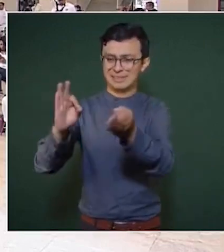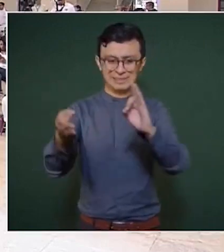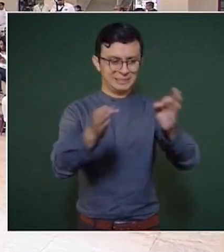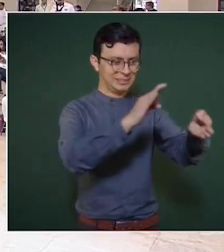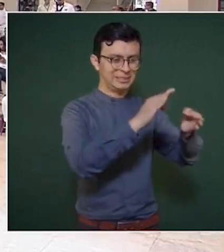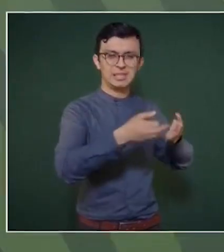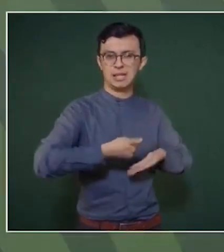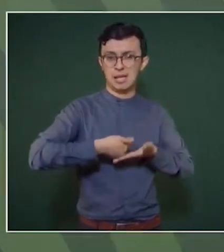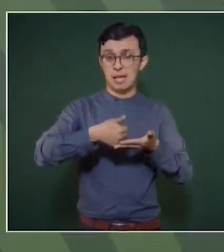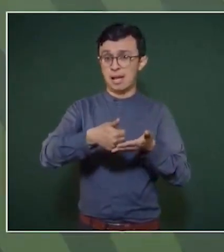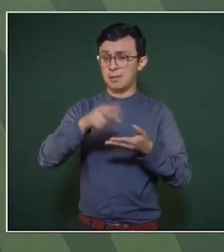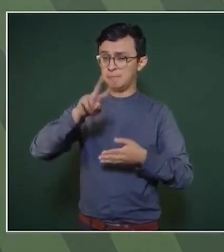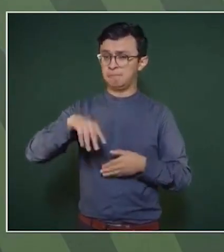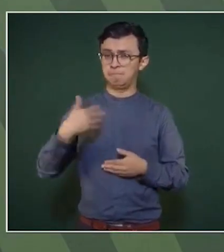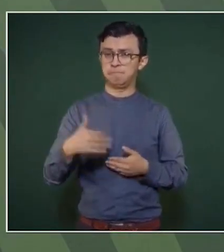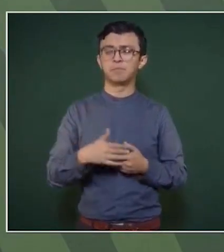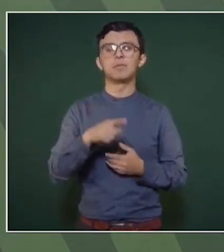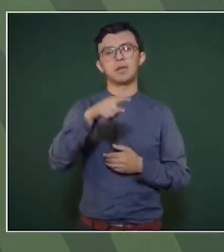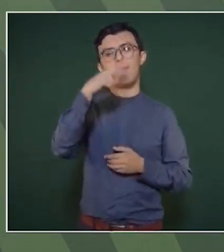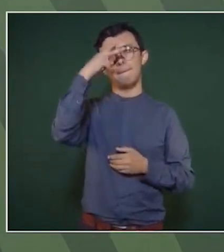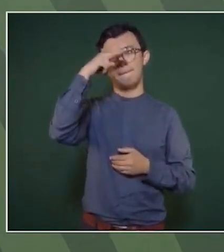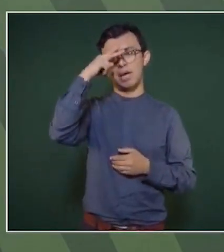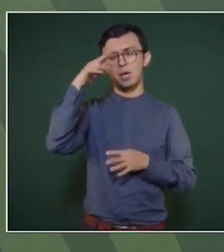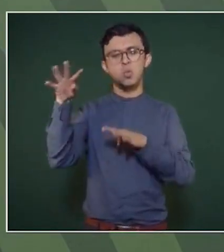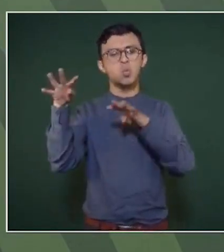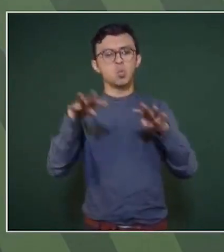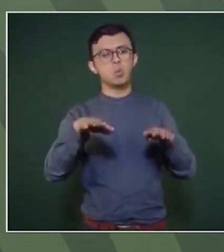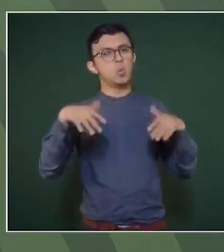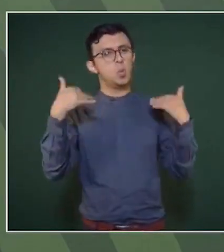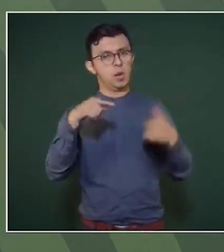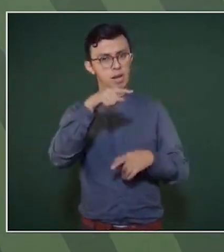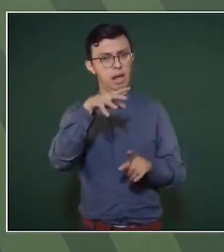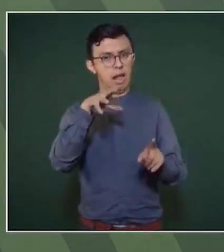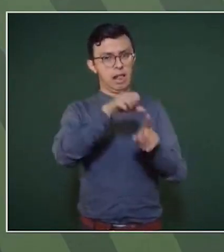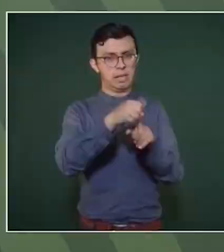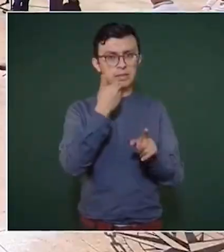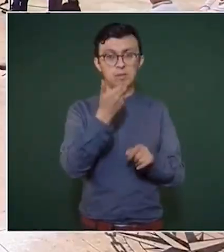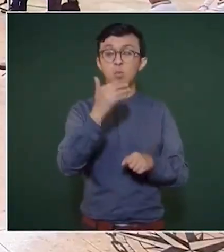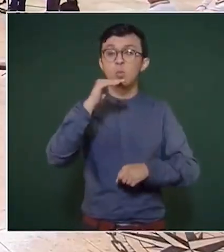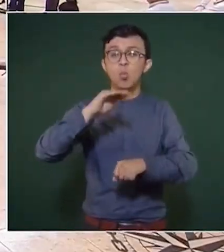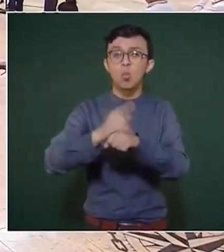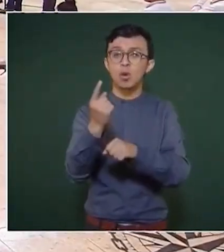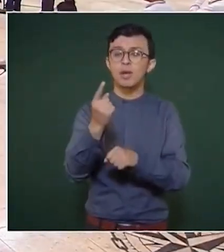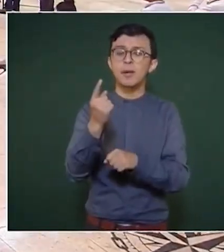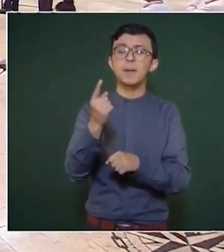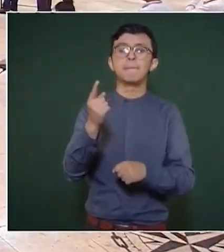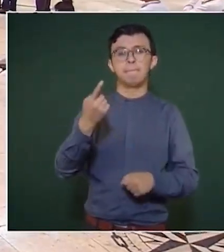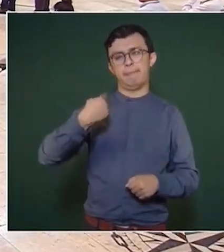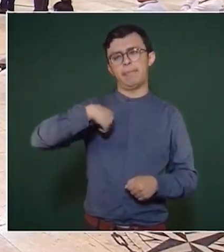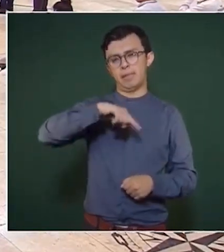México es atractivo, porque tenemos